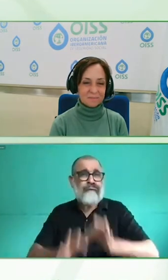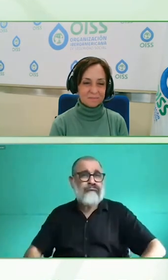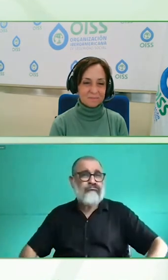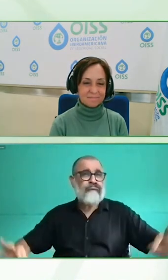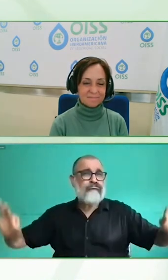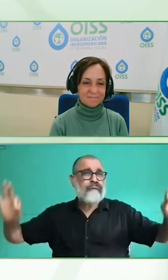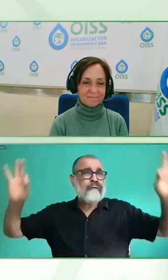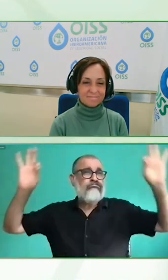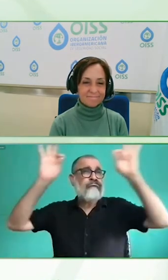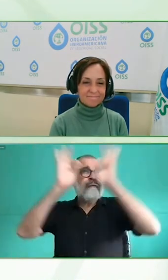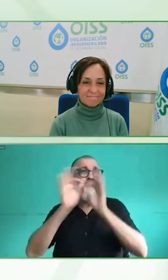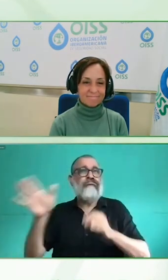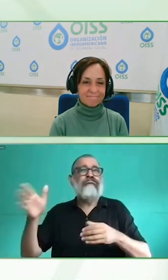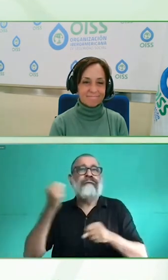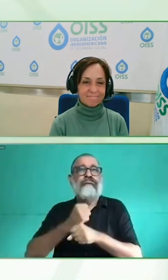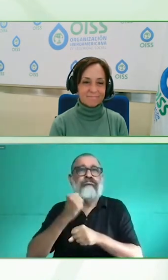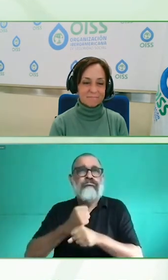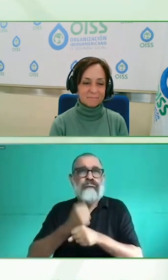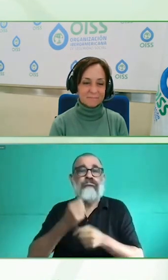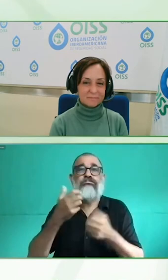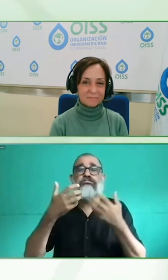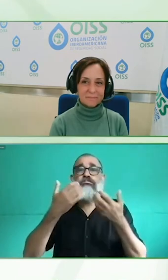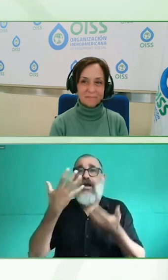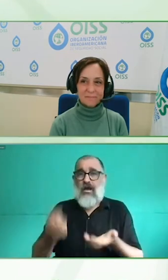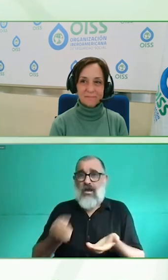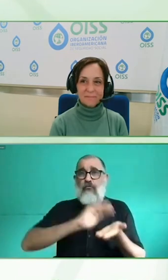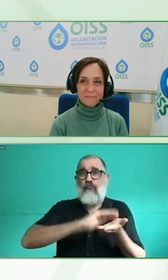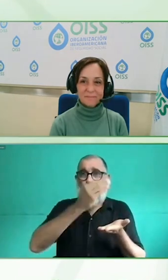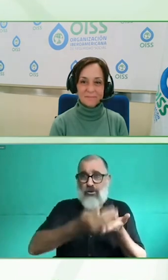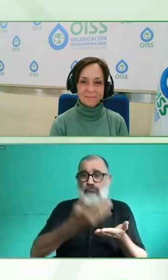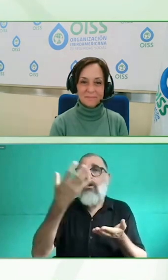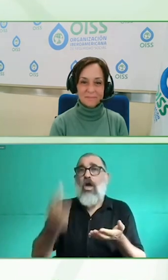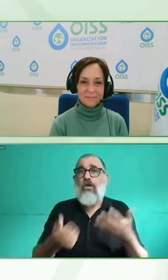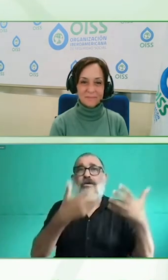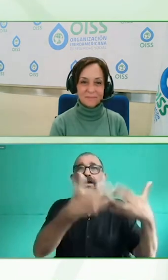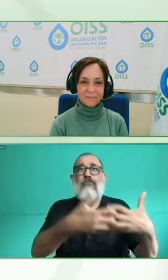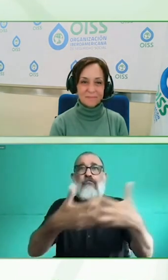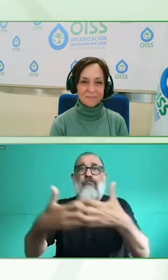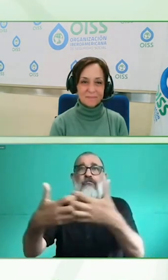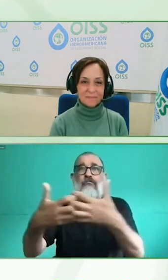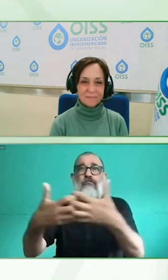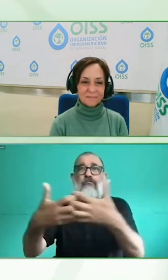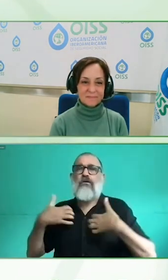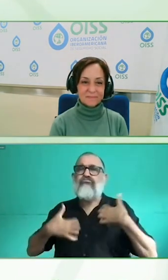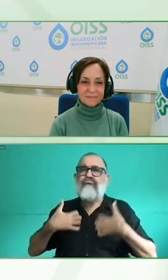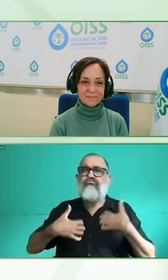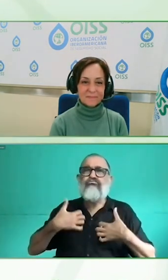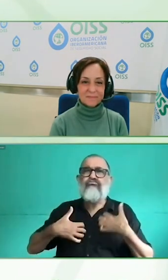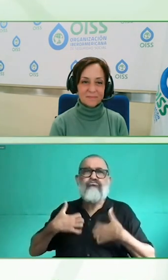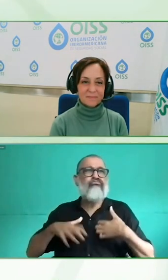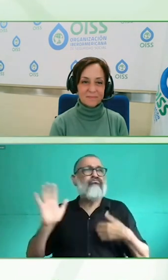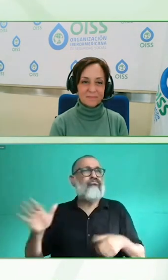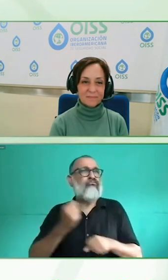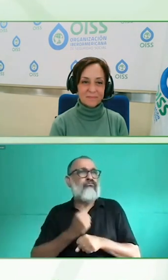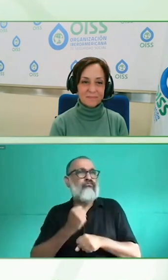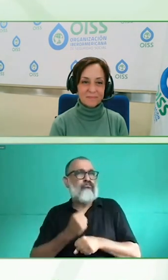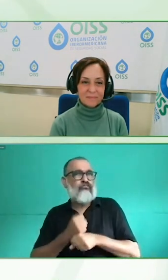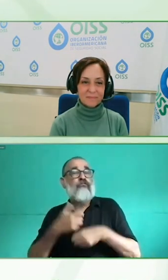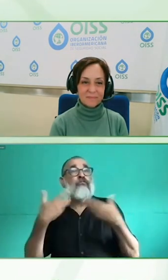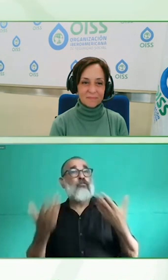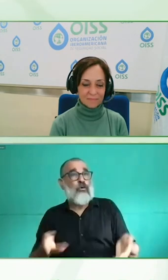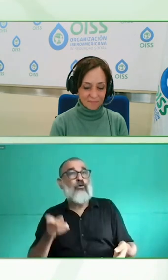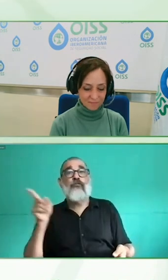Dirección de Empresas. ¿No? Adelante Edurne. Muchísimas gracias, Andrés. Y bueno, efectivamente, por aquello de que no somos dos personas, pero